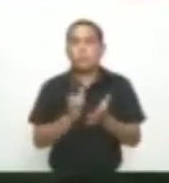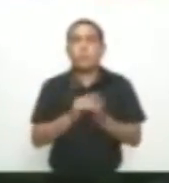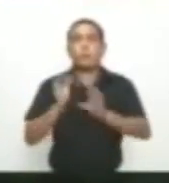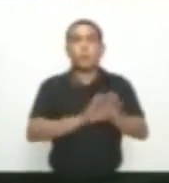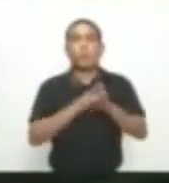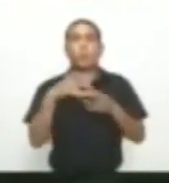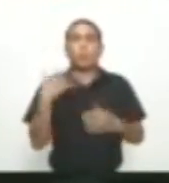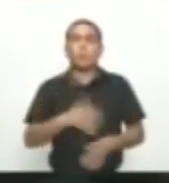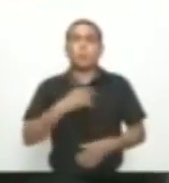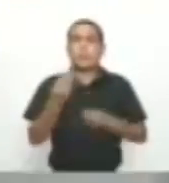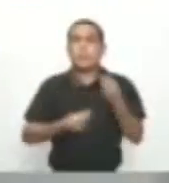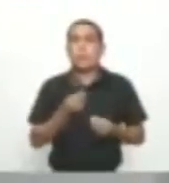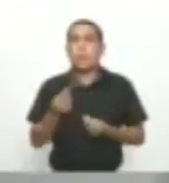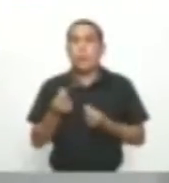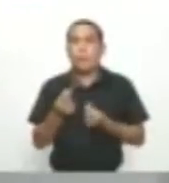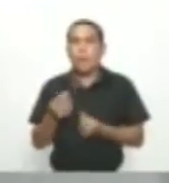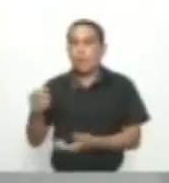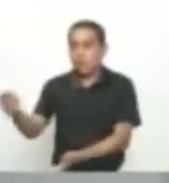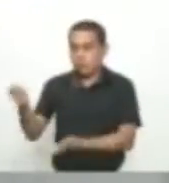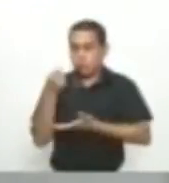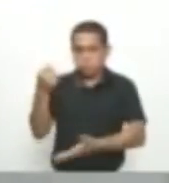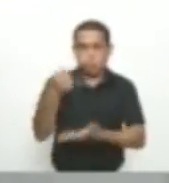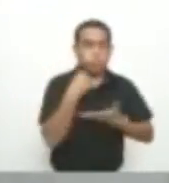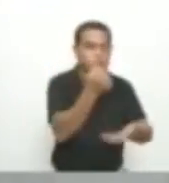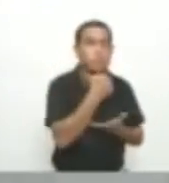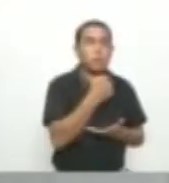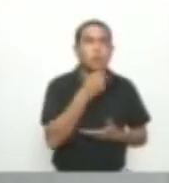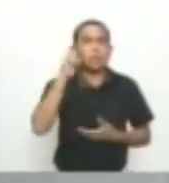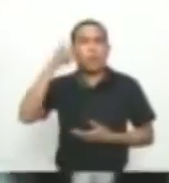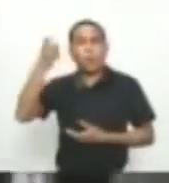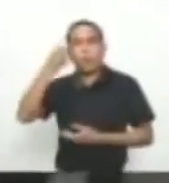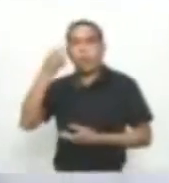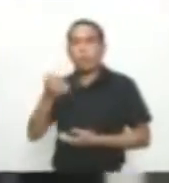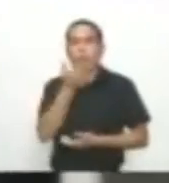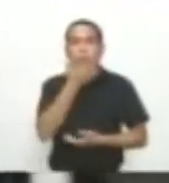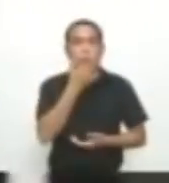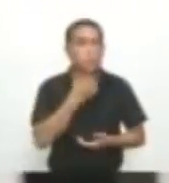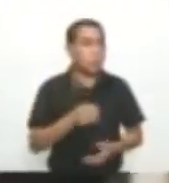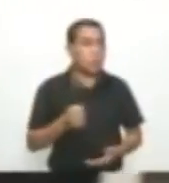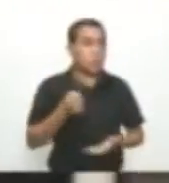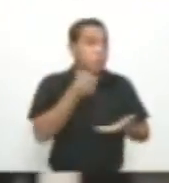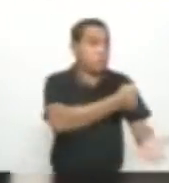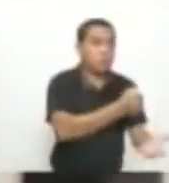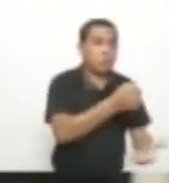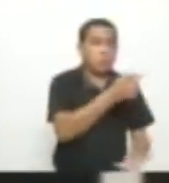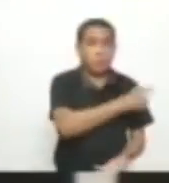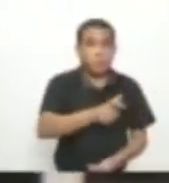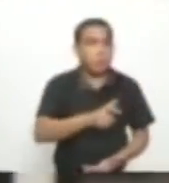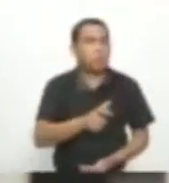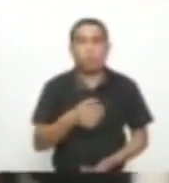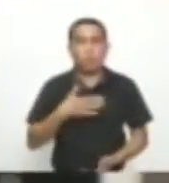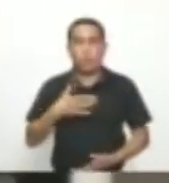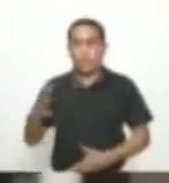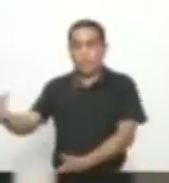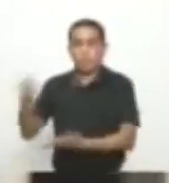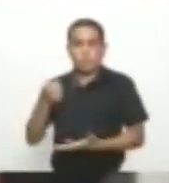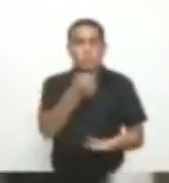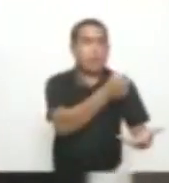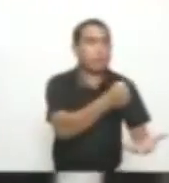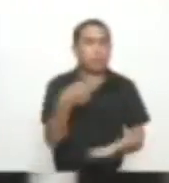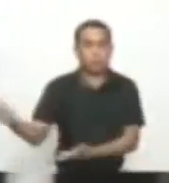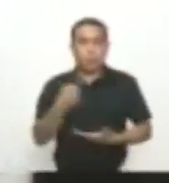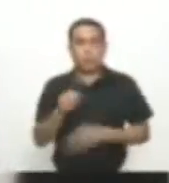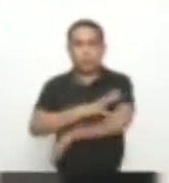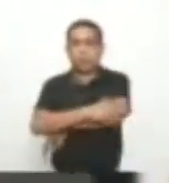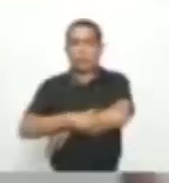Se administraron Recursos de regalías Que al parecer No se intervinieron Los operativos De la Dijín Y la Fiscalía Comenzaron